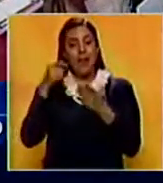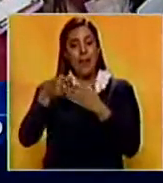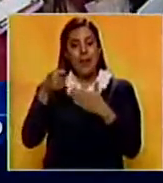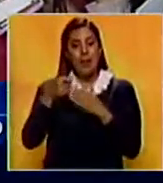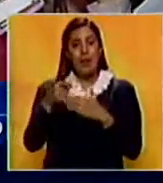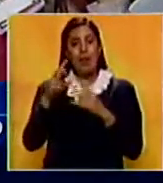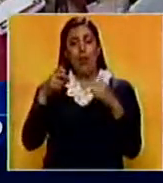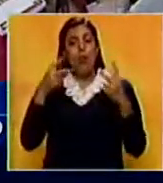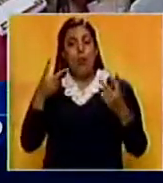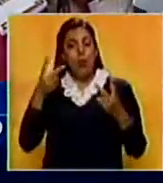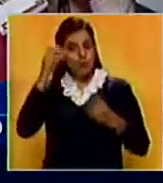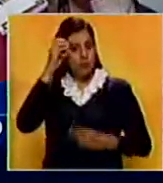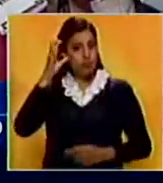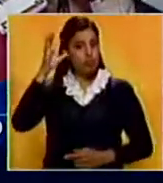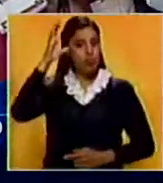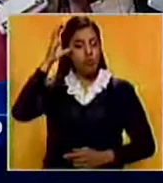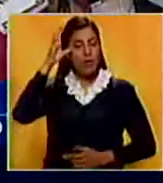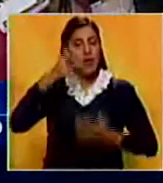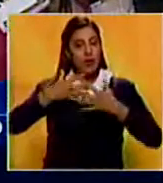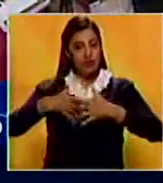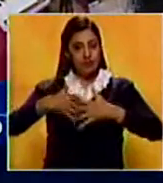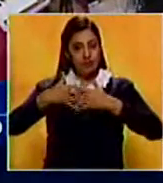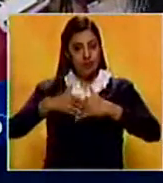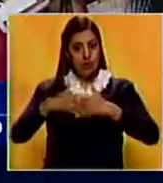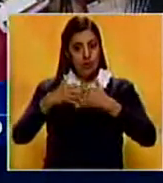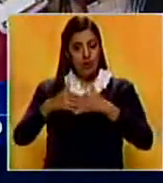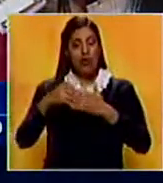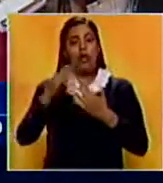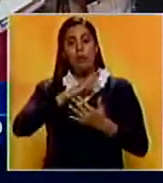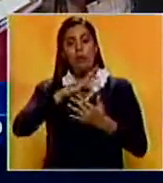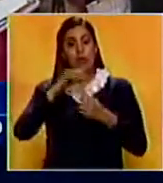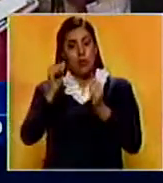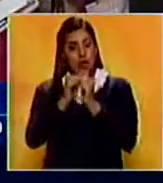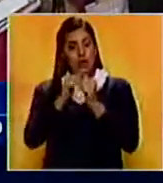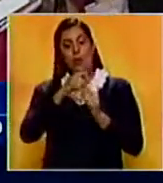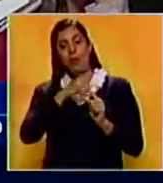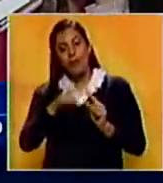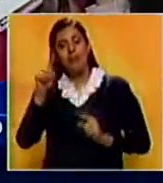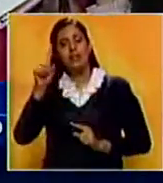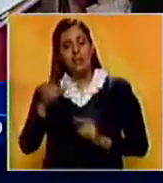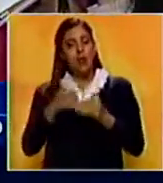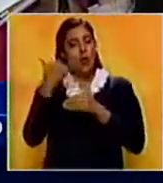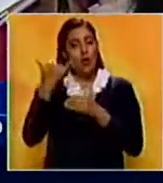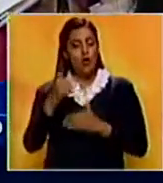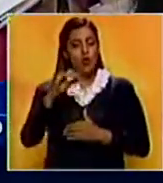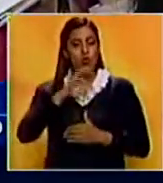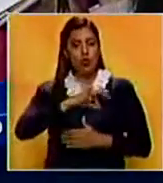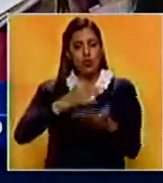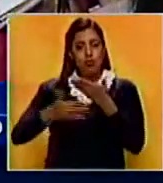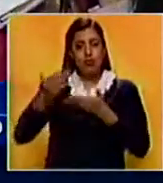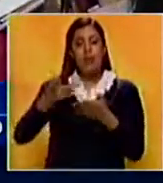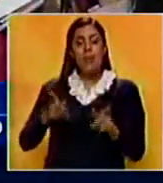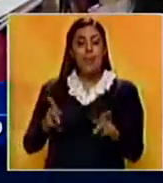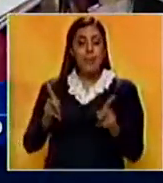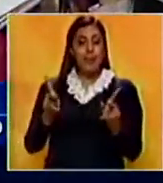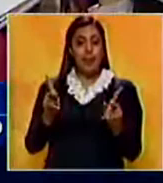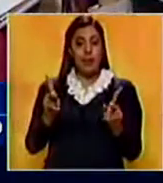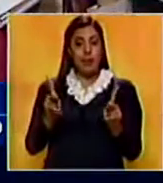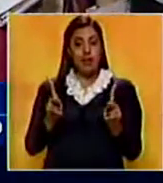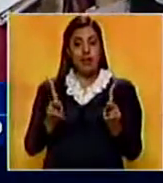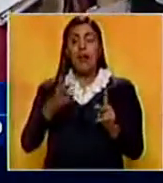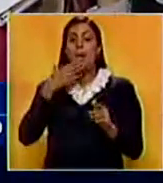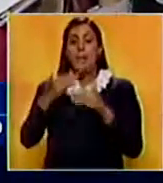financiamiento de nuevas capacidades industriales en el ámbito de la minería, sino proyectos socioproductivos que permitan